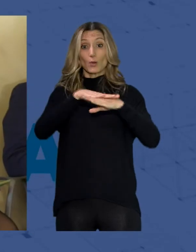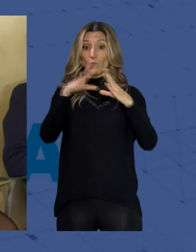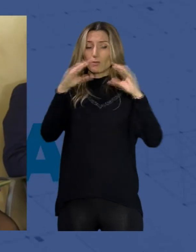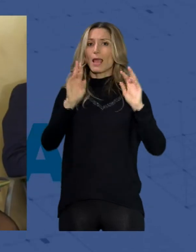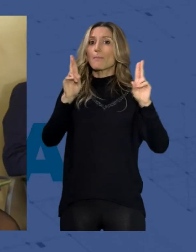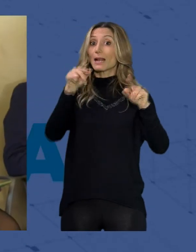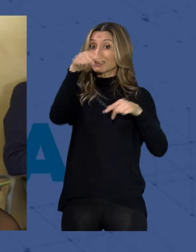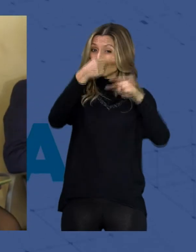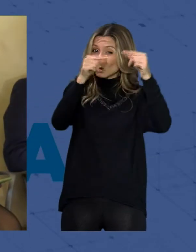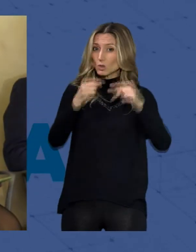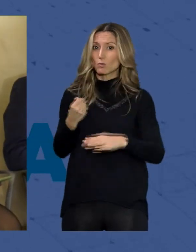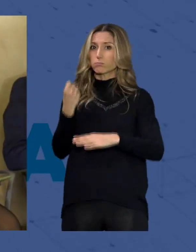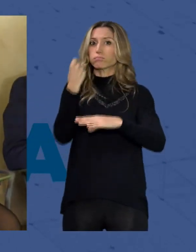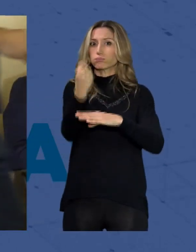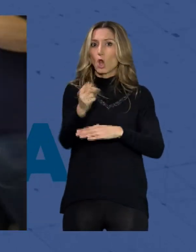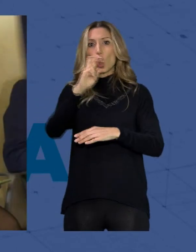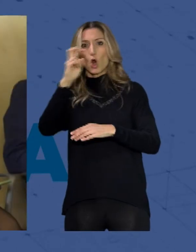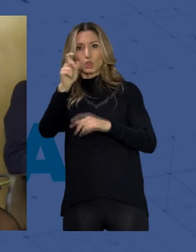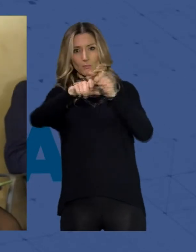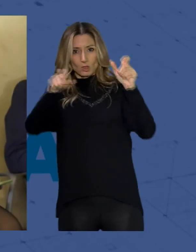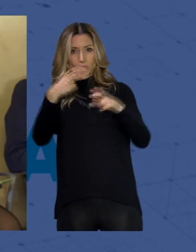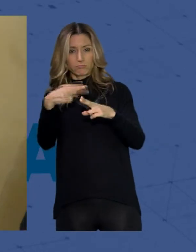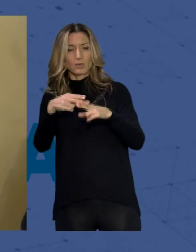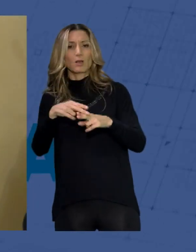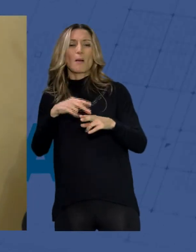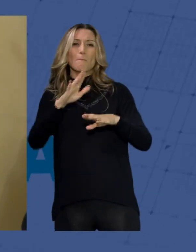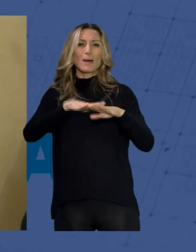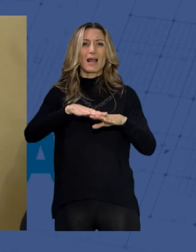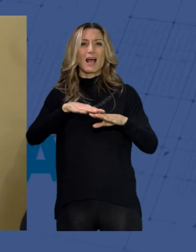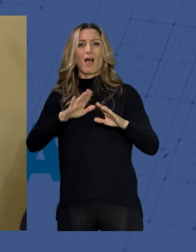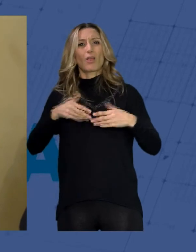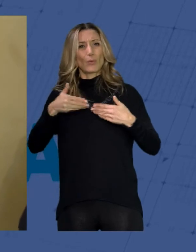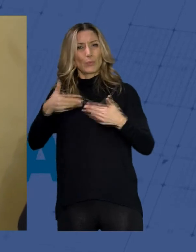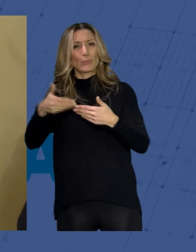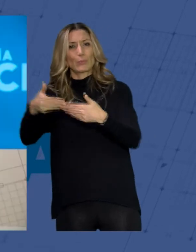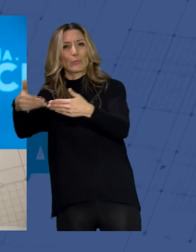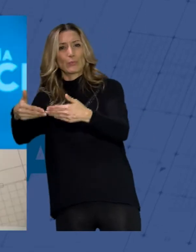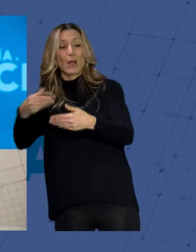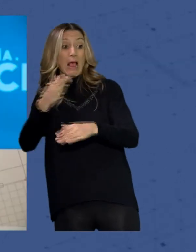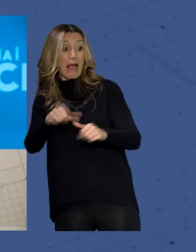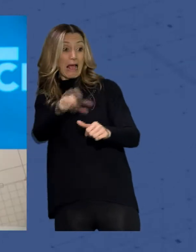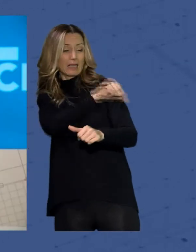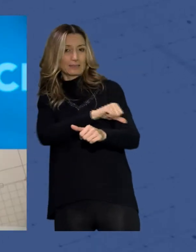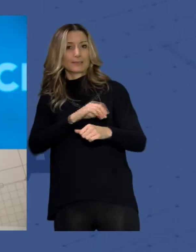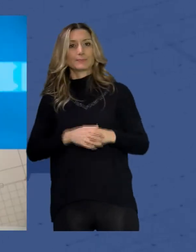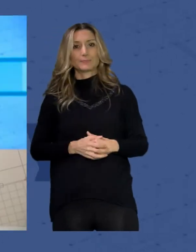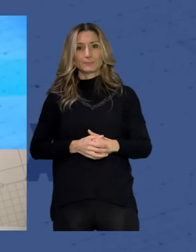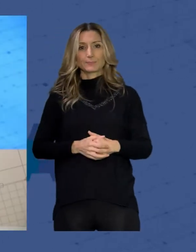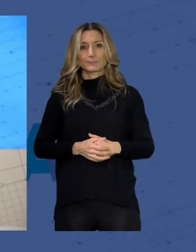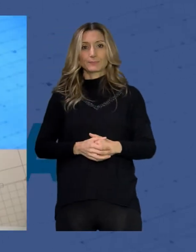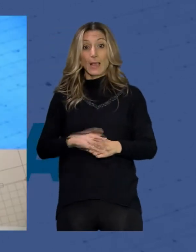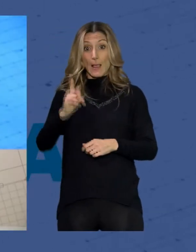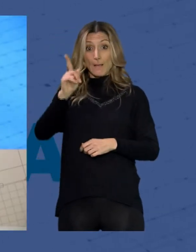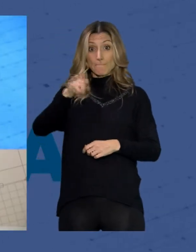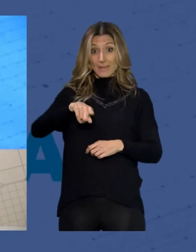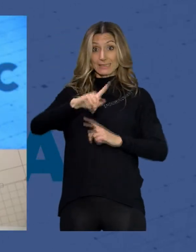cuenten con el respaldo del resto de fuerzas políticas para evitar prorrogar las cuentas vigentes arranca el mes de noviembre dedicado